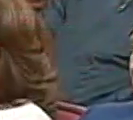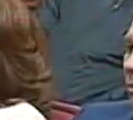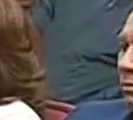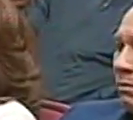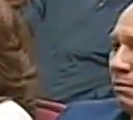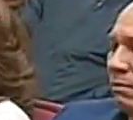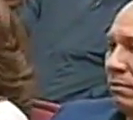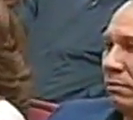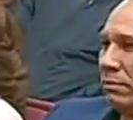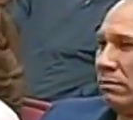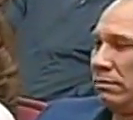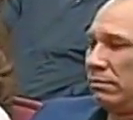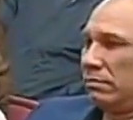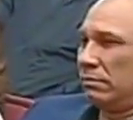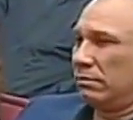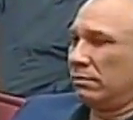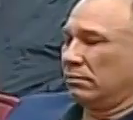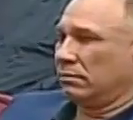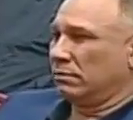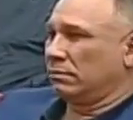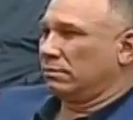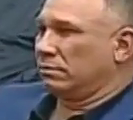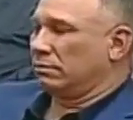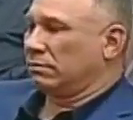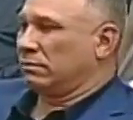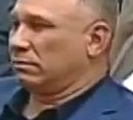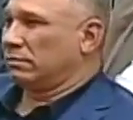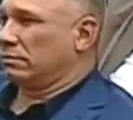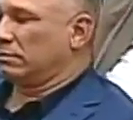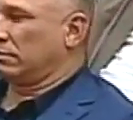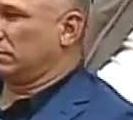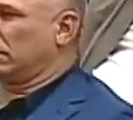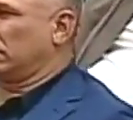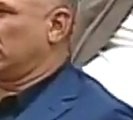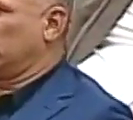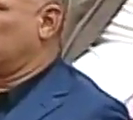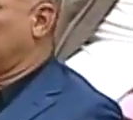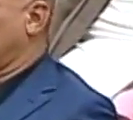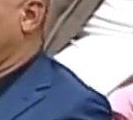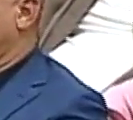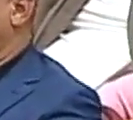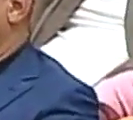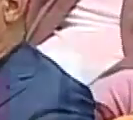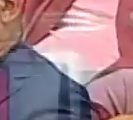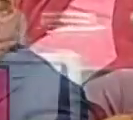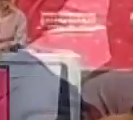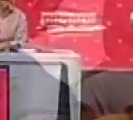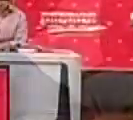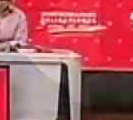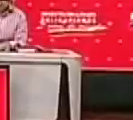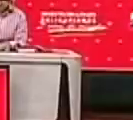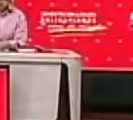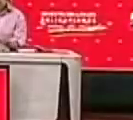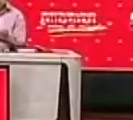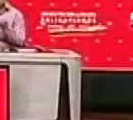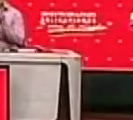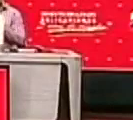bien claras, todas las prioridades del municipio, del pueblo,